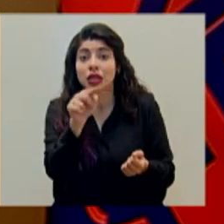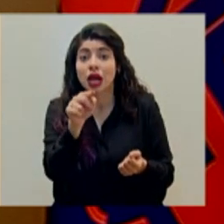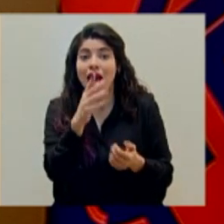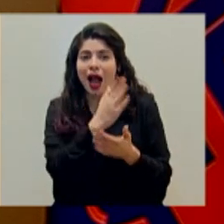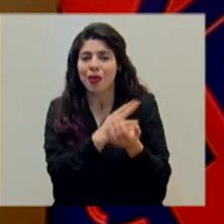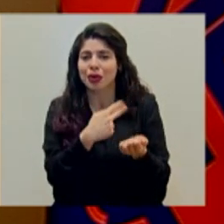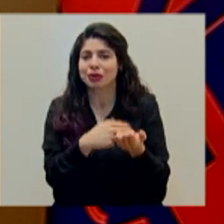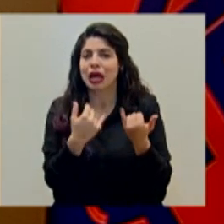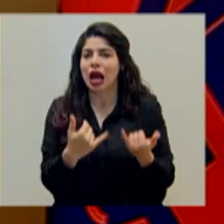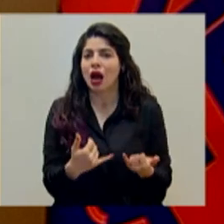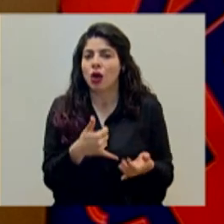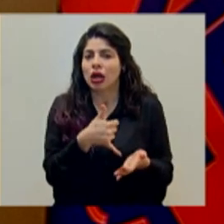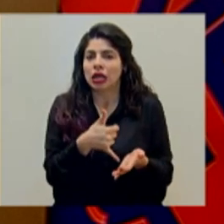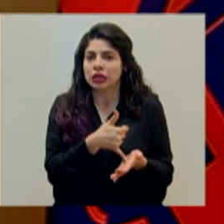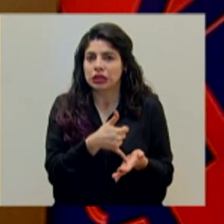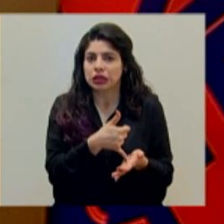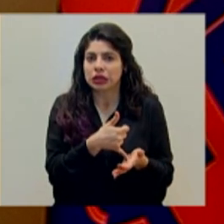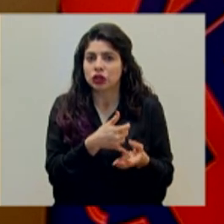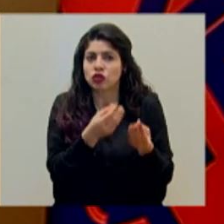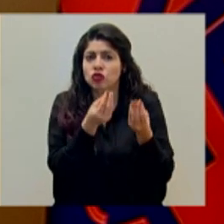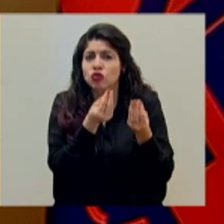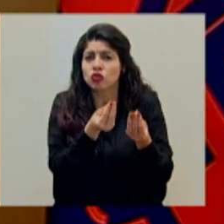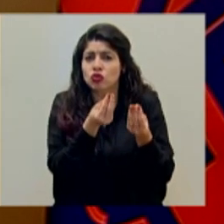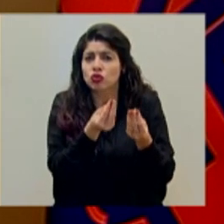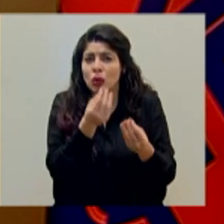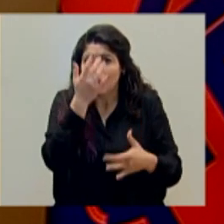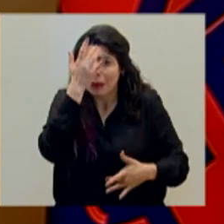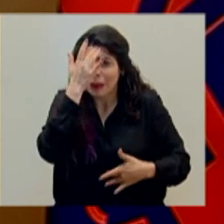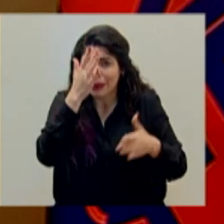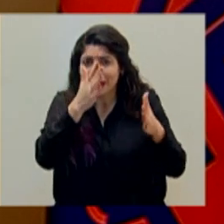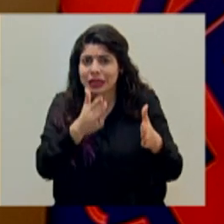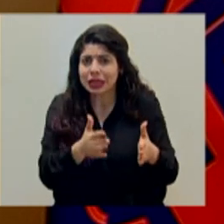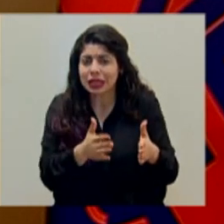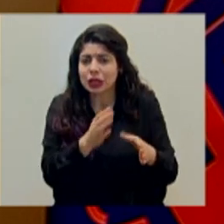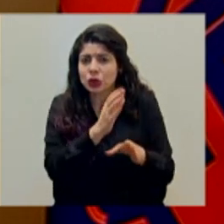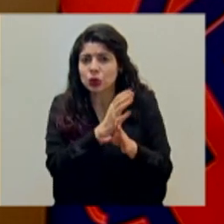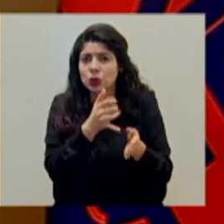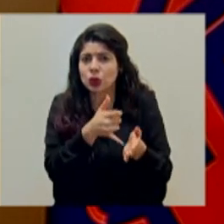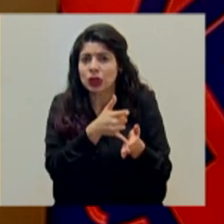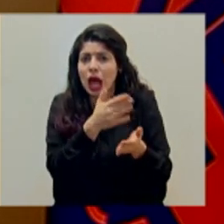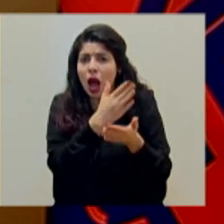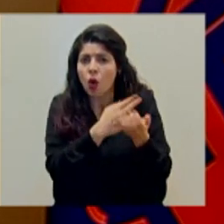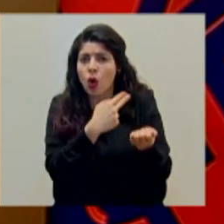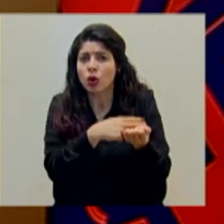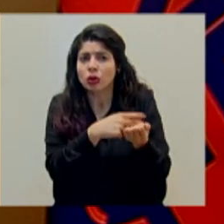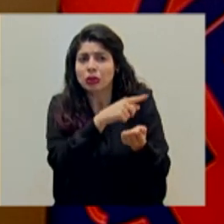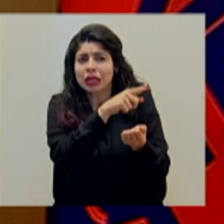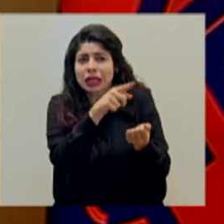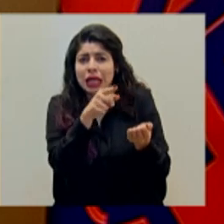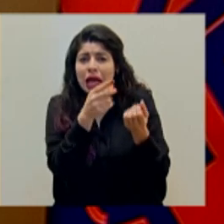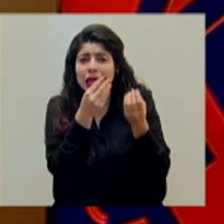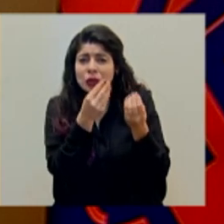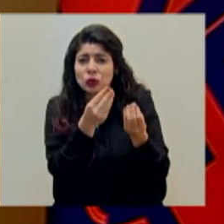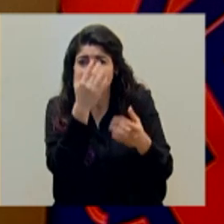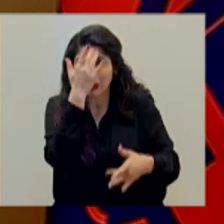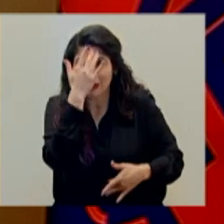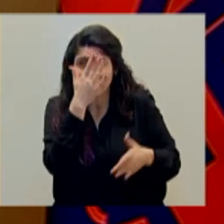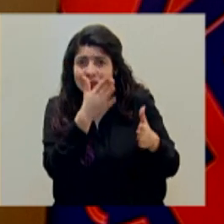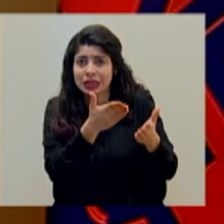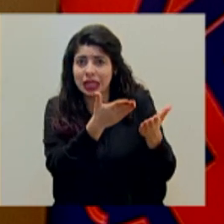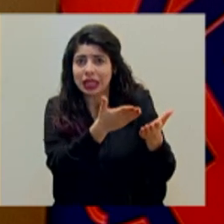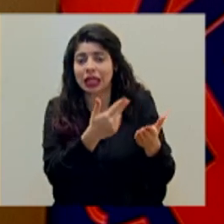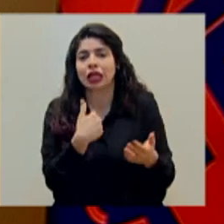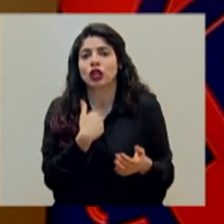muy crítico de número de pacientes atendidos en unidades de cuidado intensivo y esto es algo que